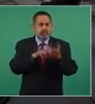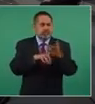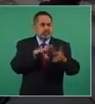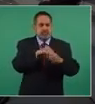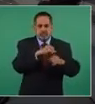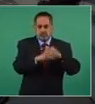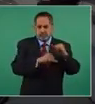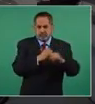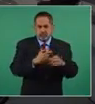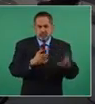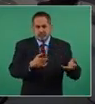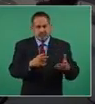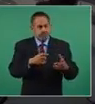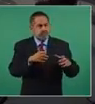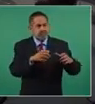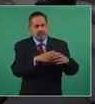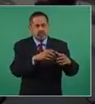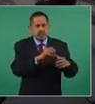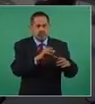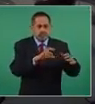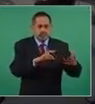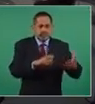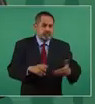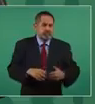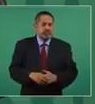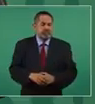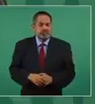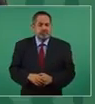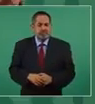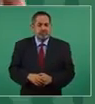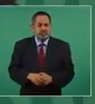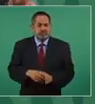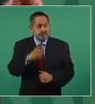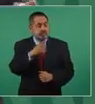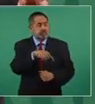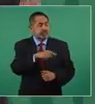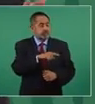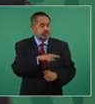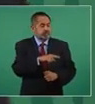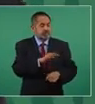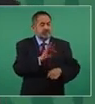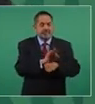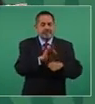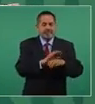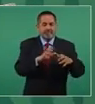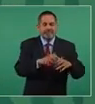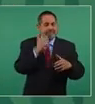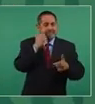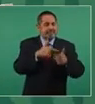corporaciones particulares para defender el régimen